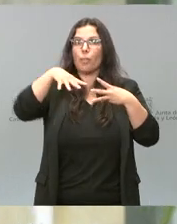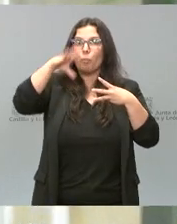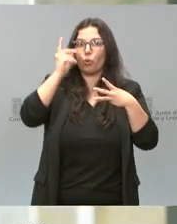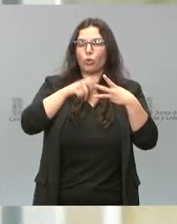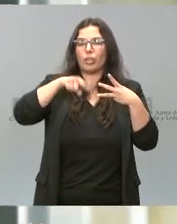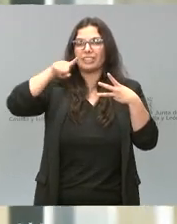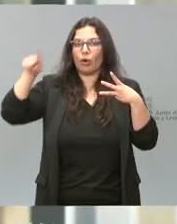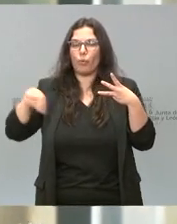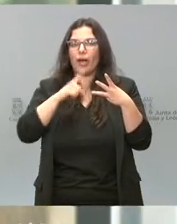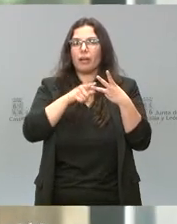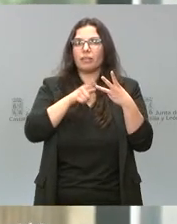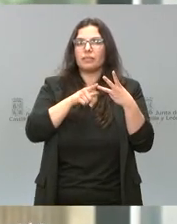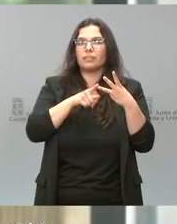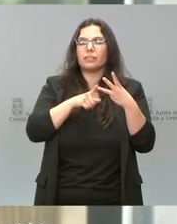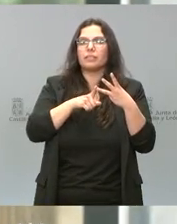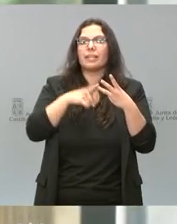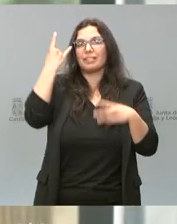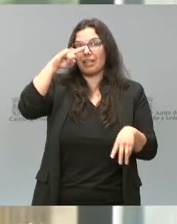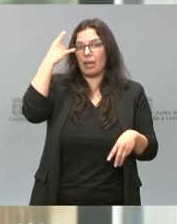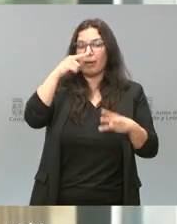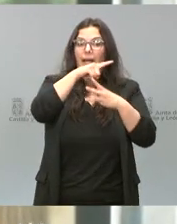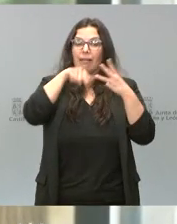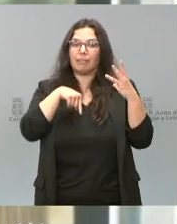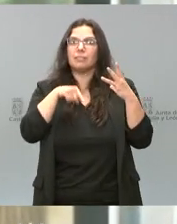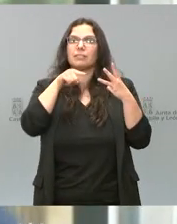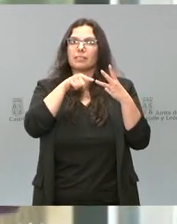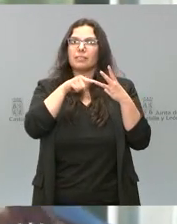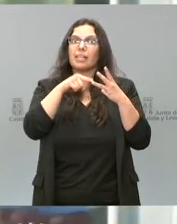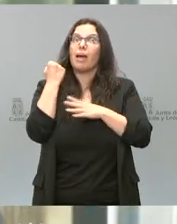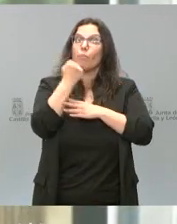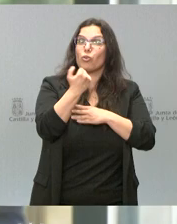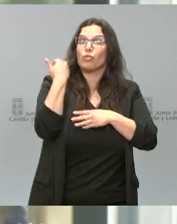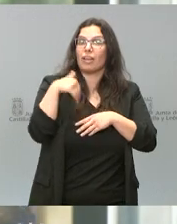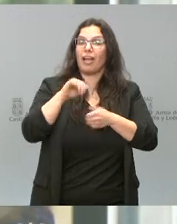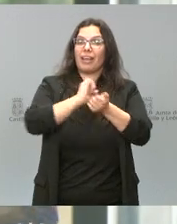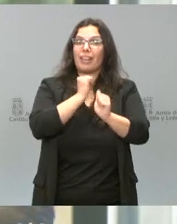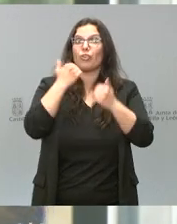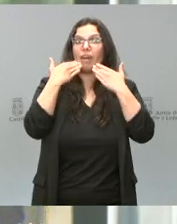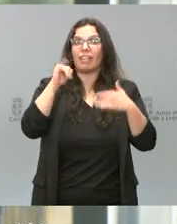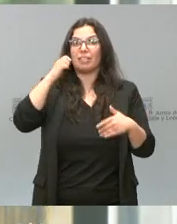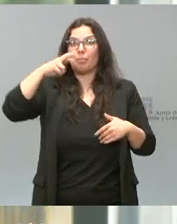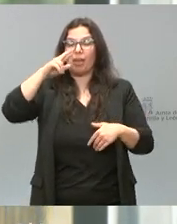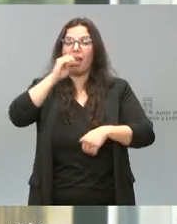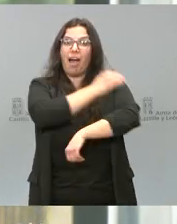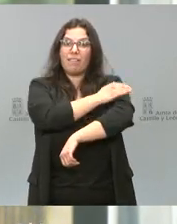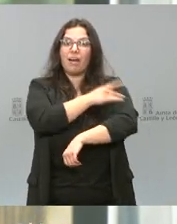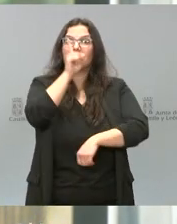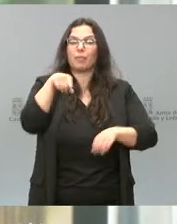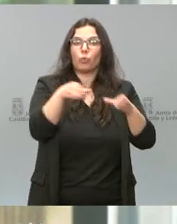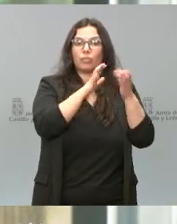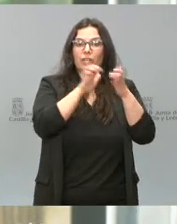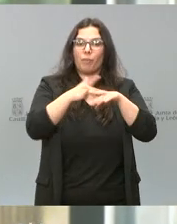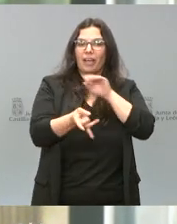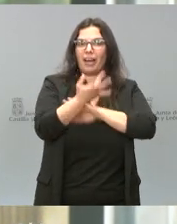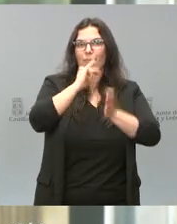Segovia y otra más de Salamanca, que han contado precisamente con el respaldo de Iberabal y de la Junta de Castilla y León para poder escalar